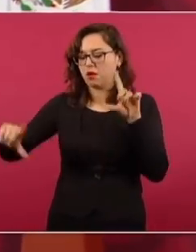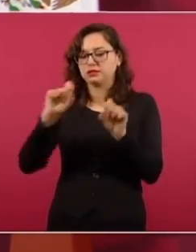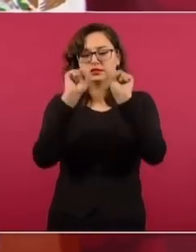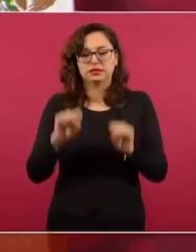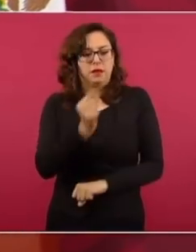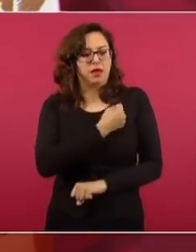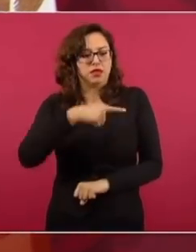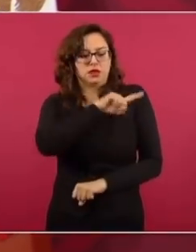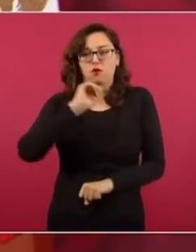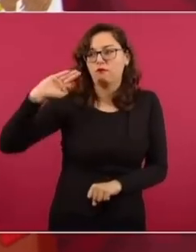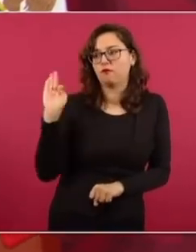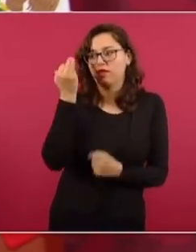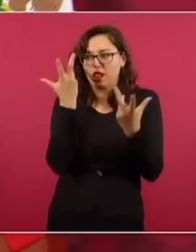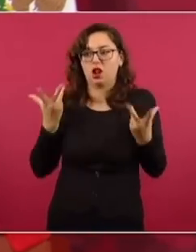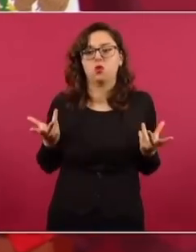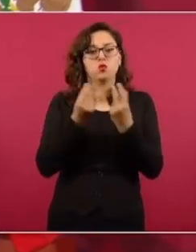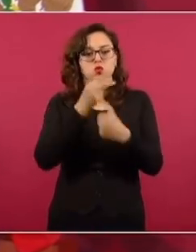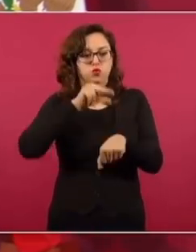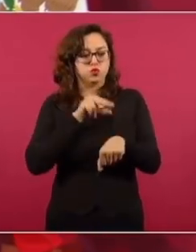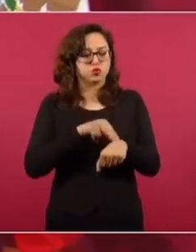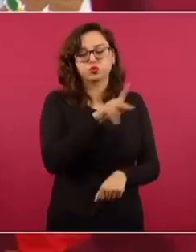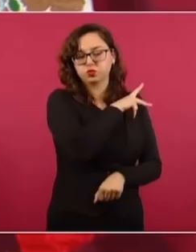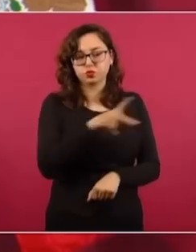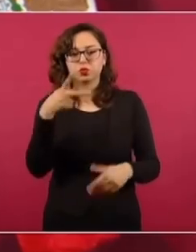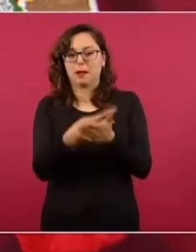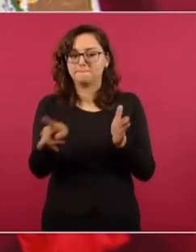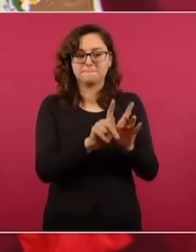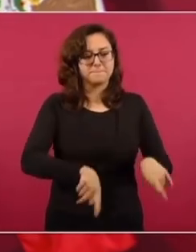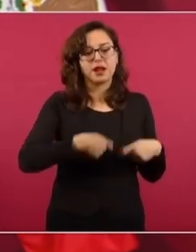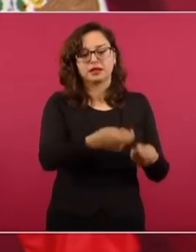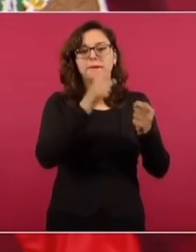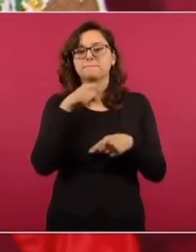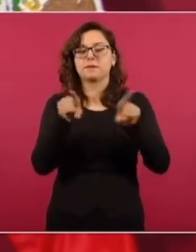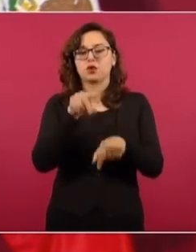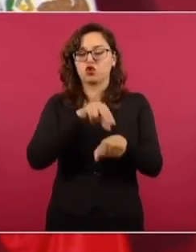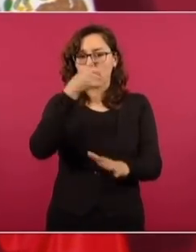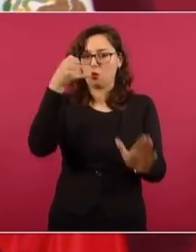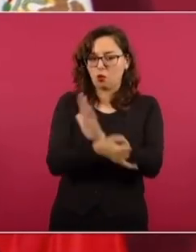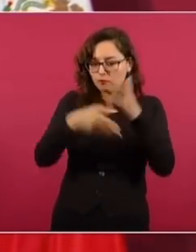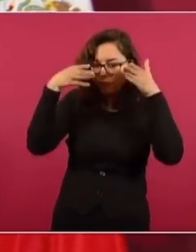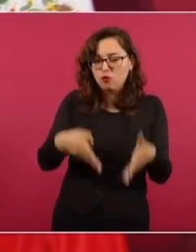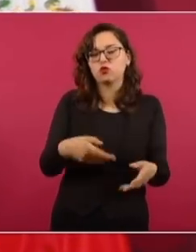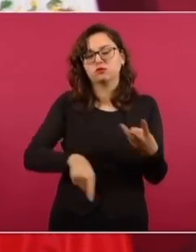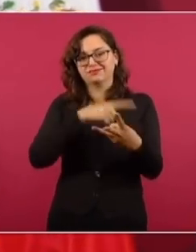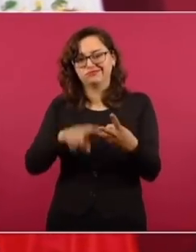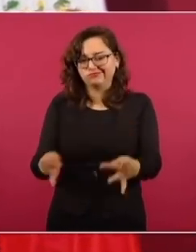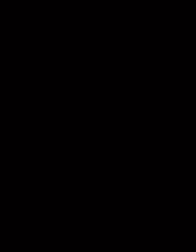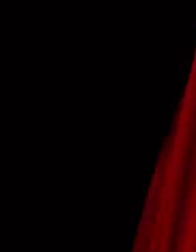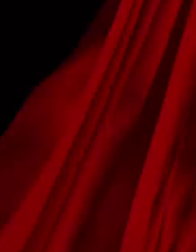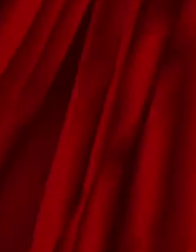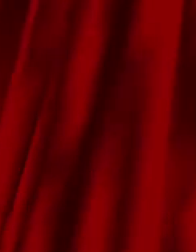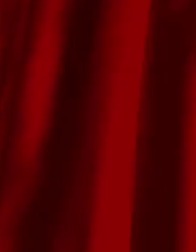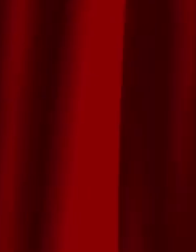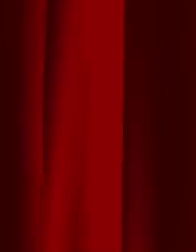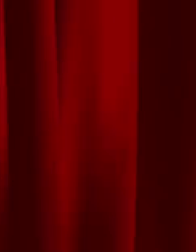sistema de salud y que tengamos todos los médicos y que tengamos especialistas y una atención médica de calidad en todo el país.